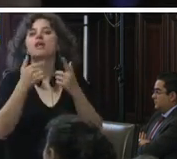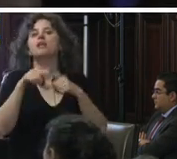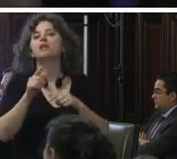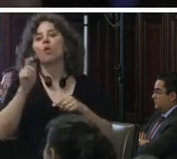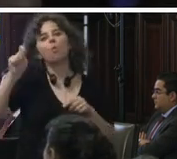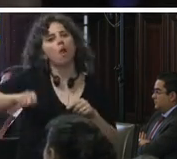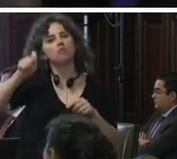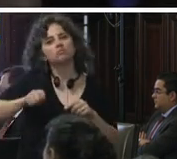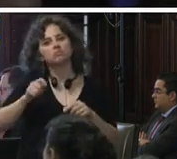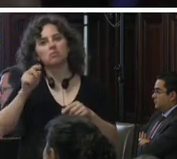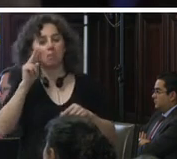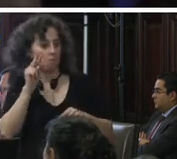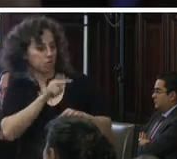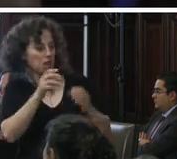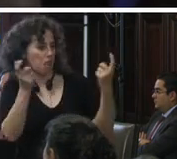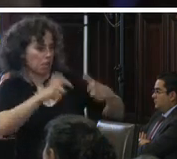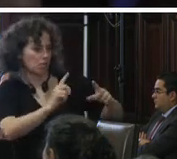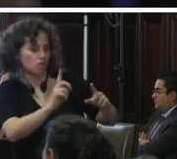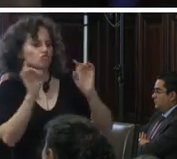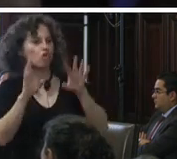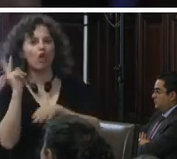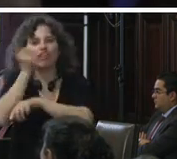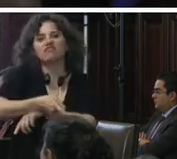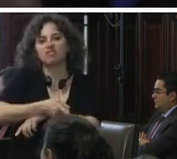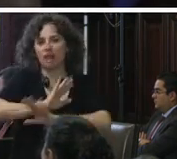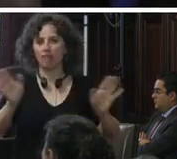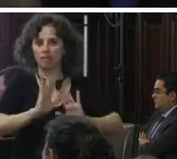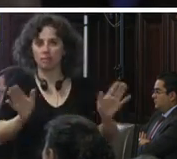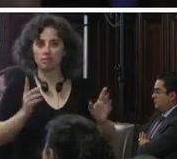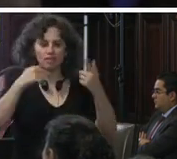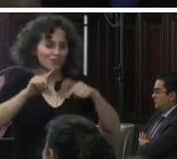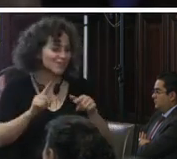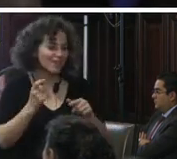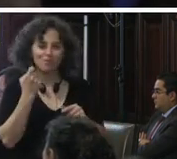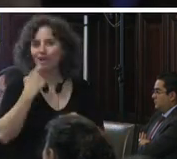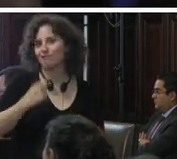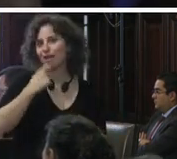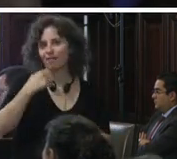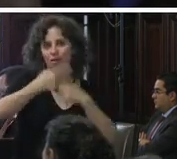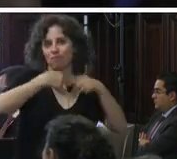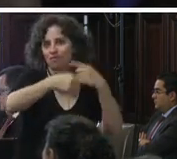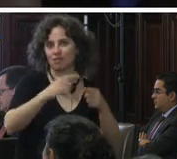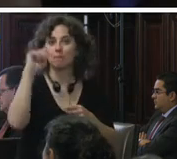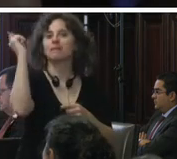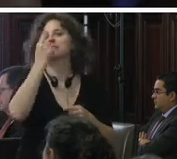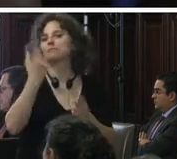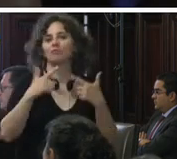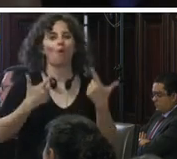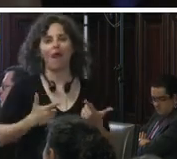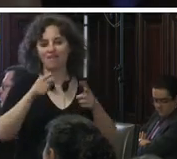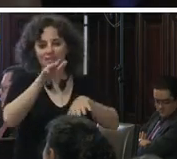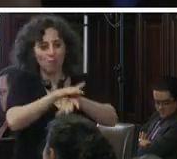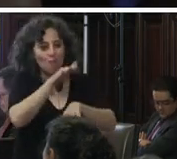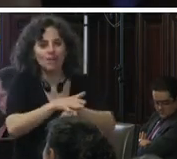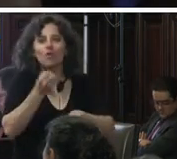juez ni siquiera llama audiencia sencillamente toma la decisión es decir se rompen todos con todos los principios del sistema en ese momento